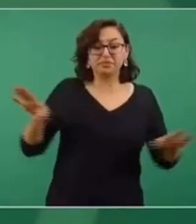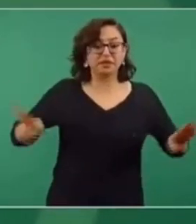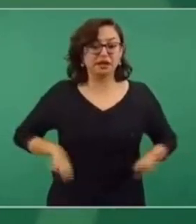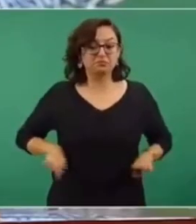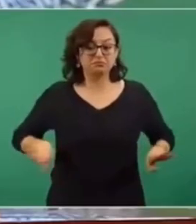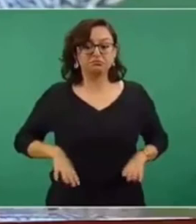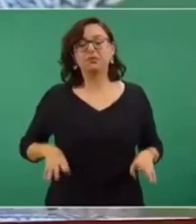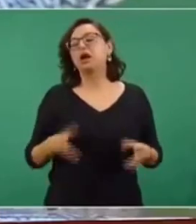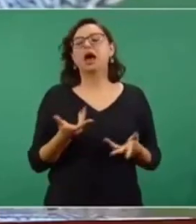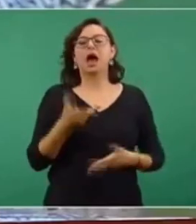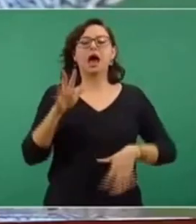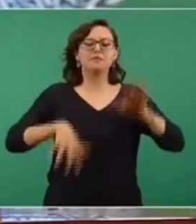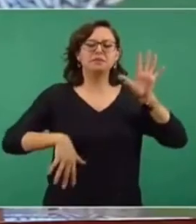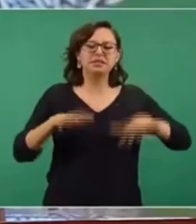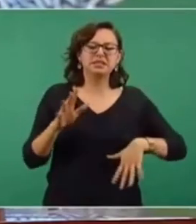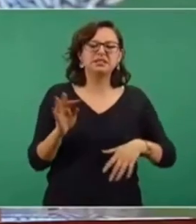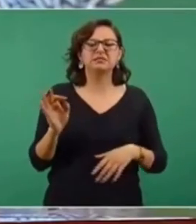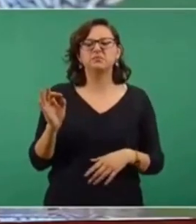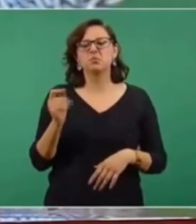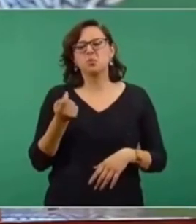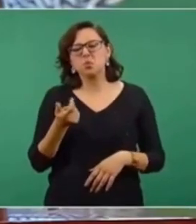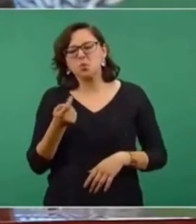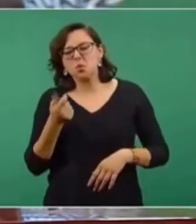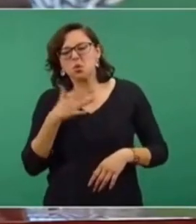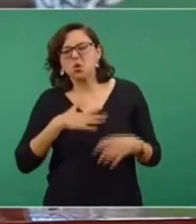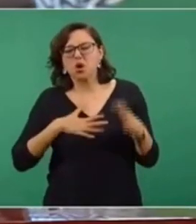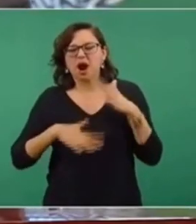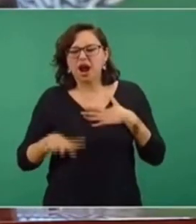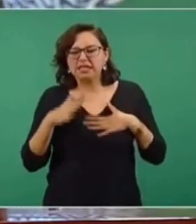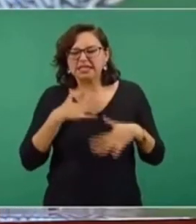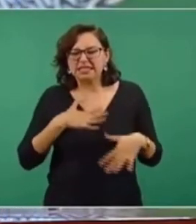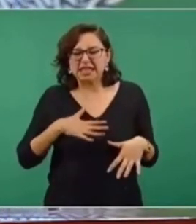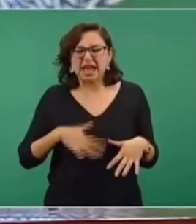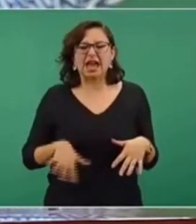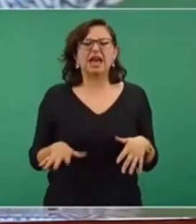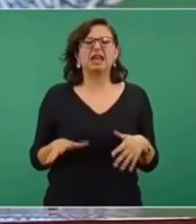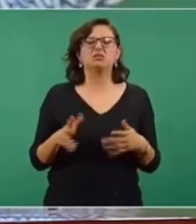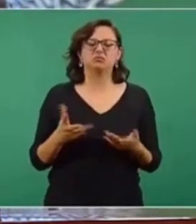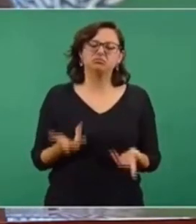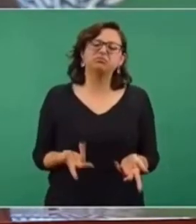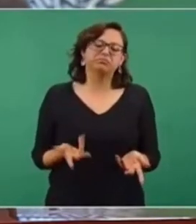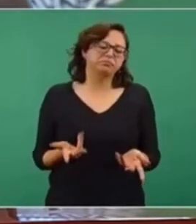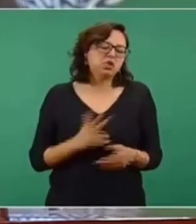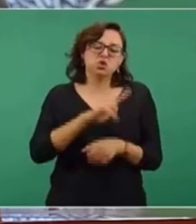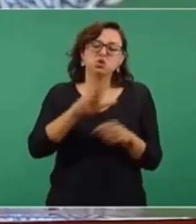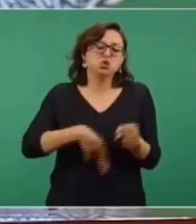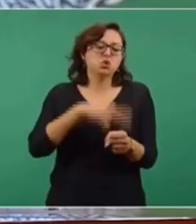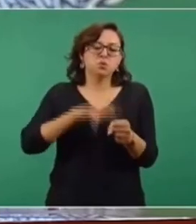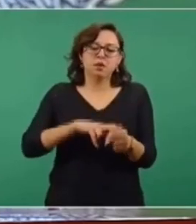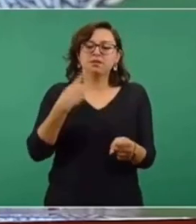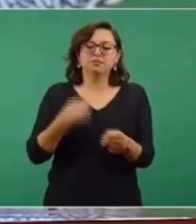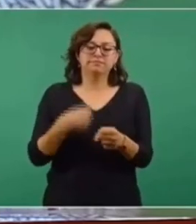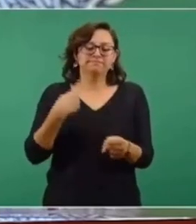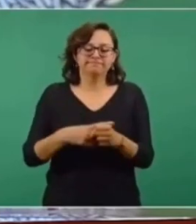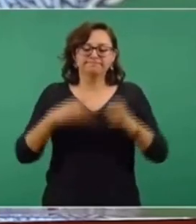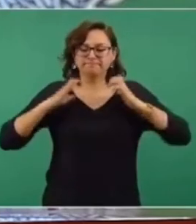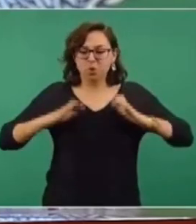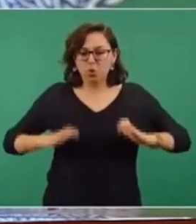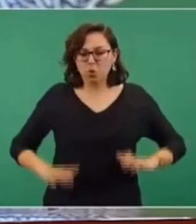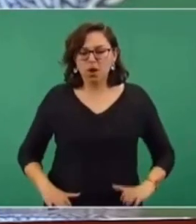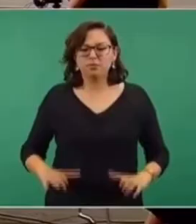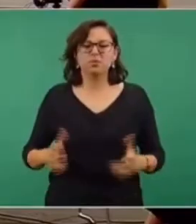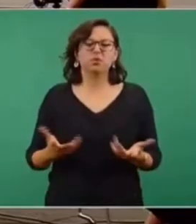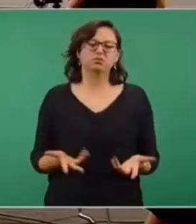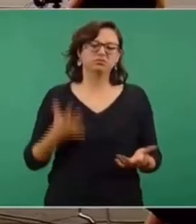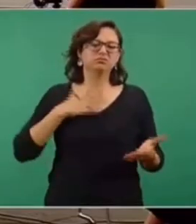son esta sensación un poco de fatiga, cuando uno pasa durante un tiempo una enfermedad, pues es un poco la fatiga, lo que a veces